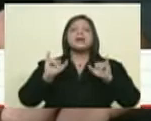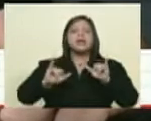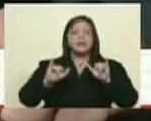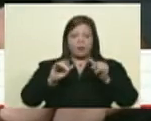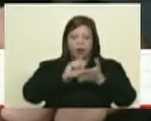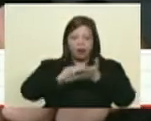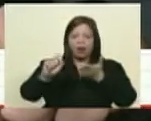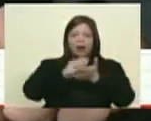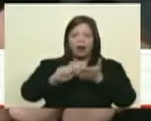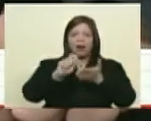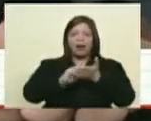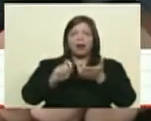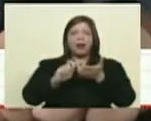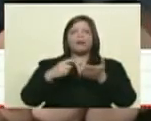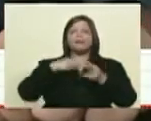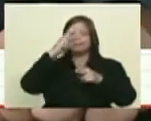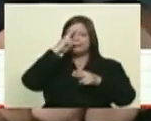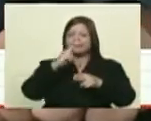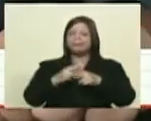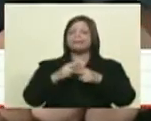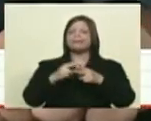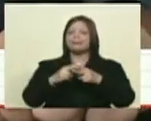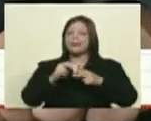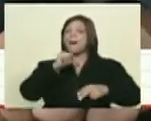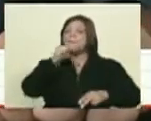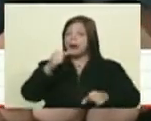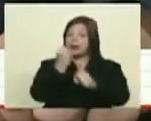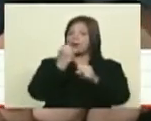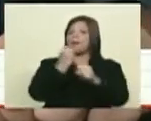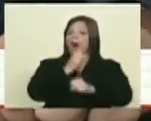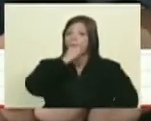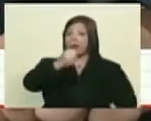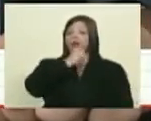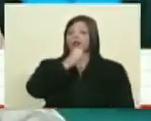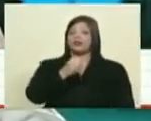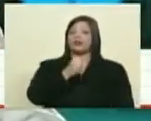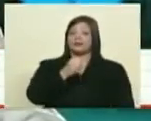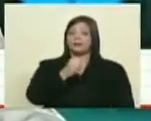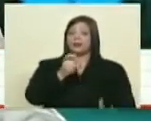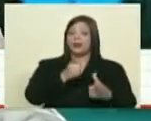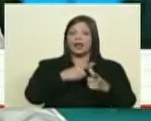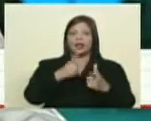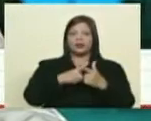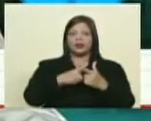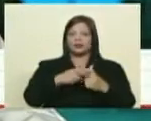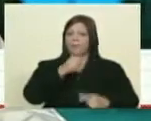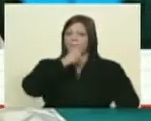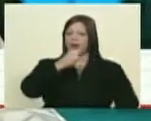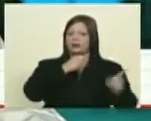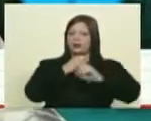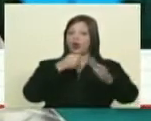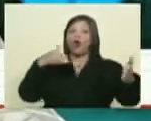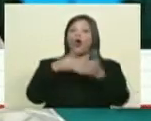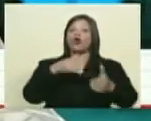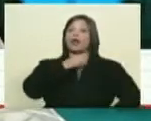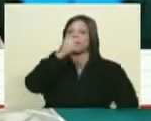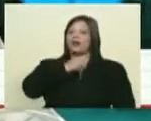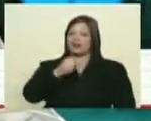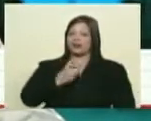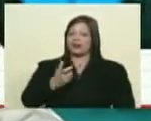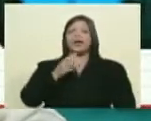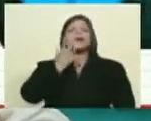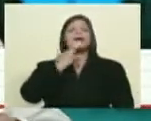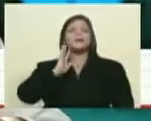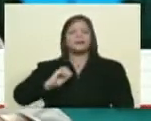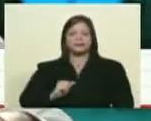el libro, en donde reconocen que efectivamente hacen un mal trabajo periodístico. Entonces de ahí que no sean periodistas, sino antiperiodistas. ¿Puedes darle algún